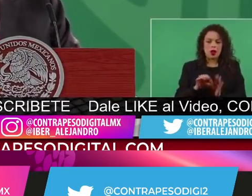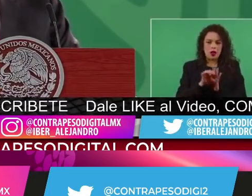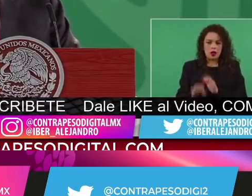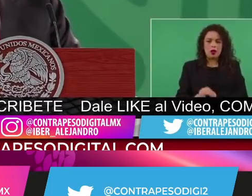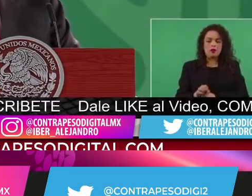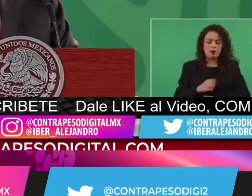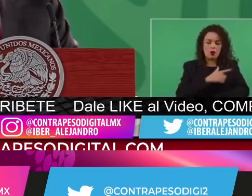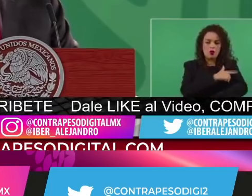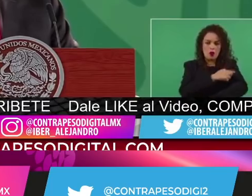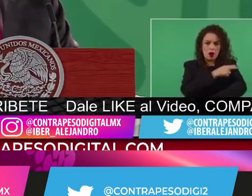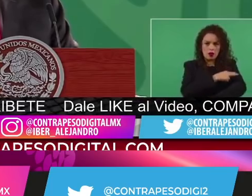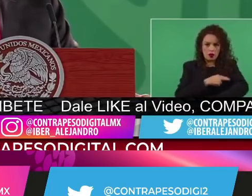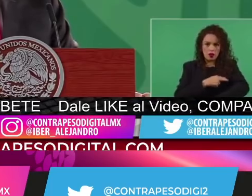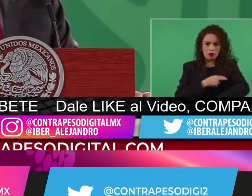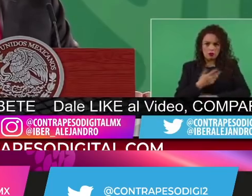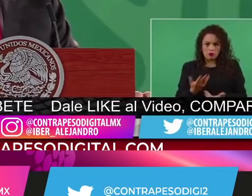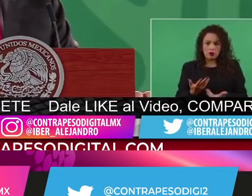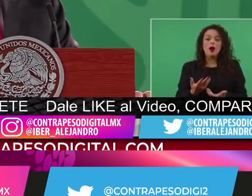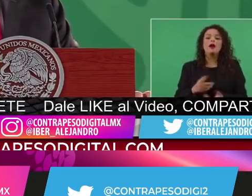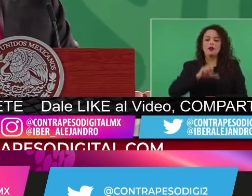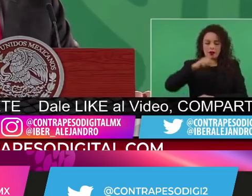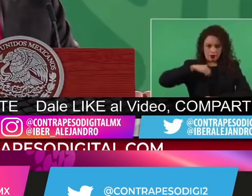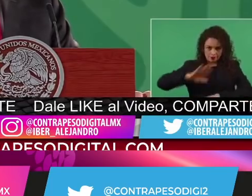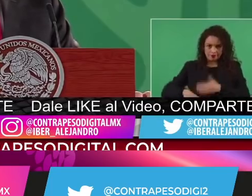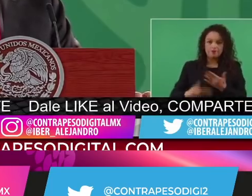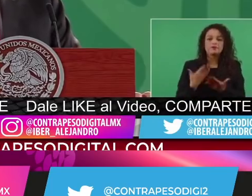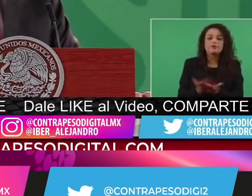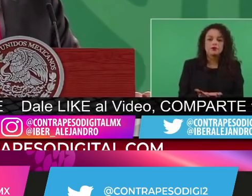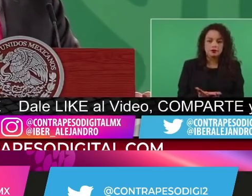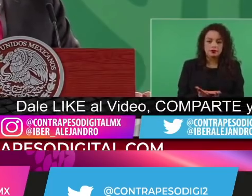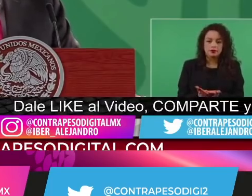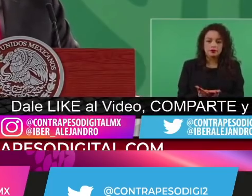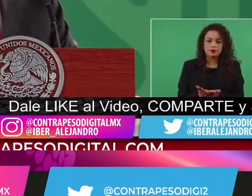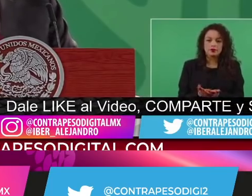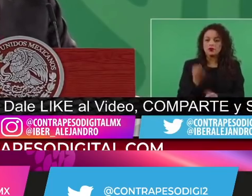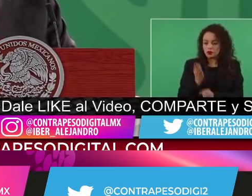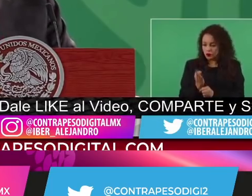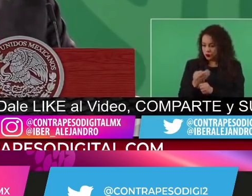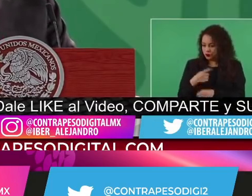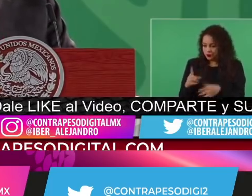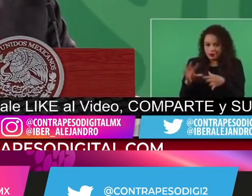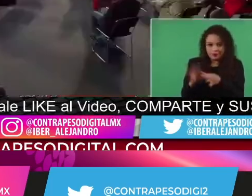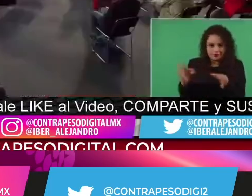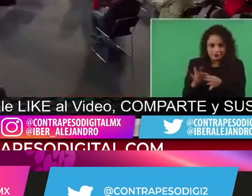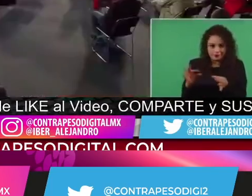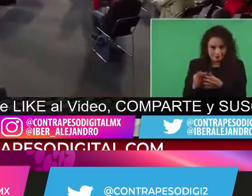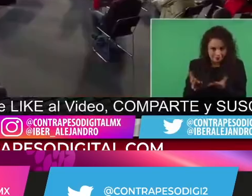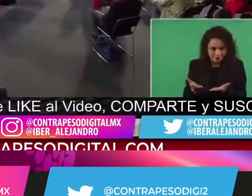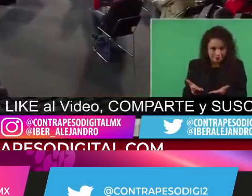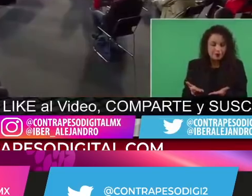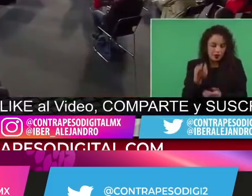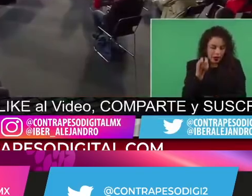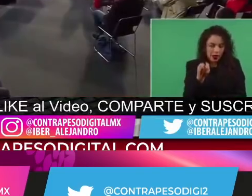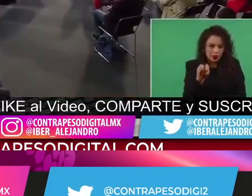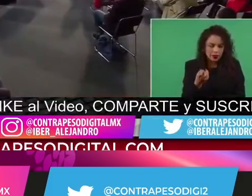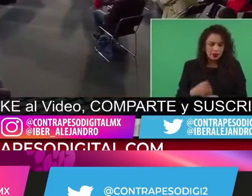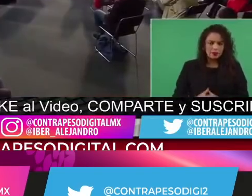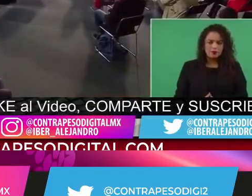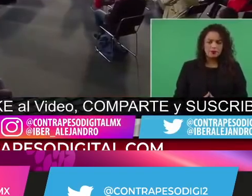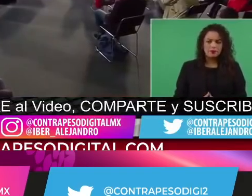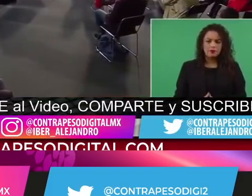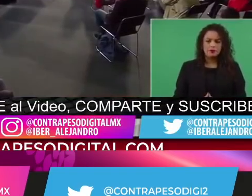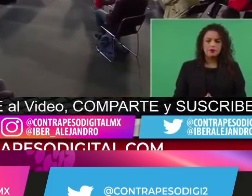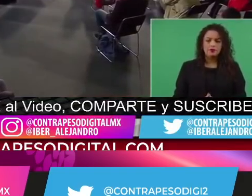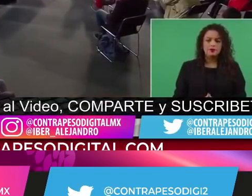hay el mando lo tiene el ejército. O sea, ¿de qué se espantan? ¿Quieren decir que AMLO es un